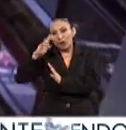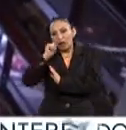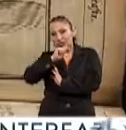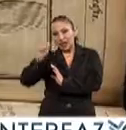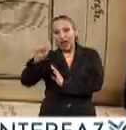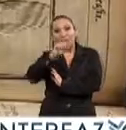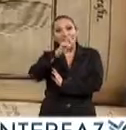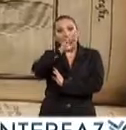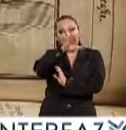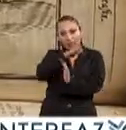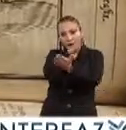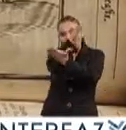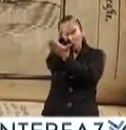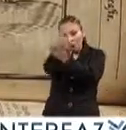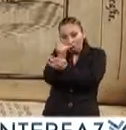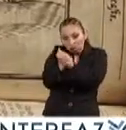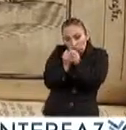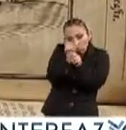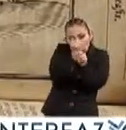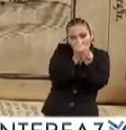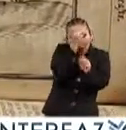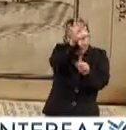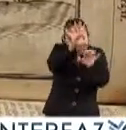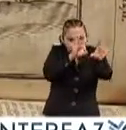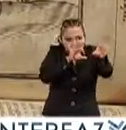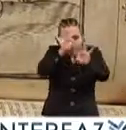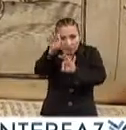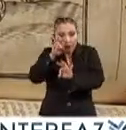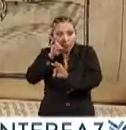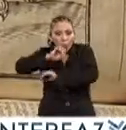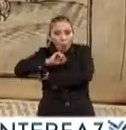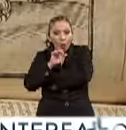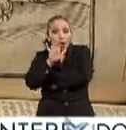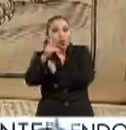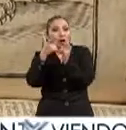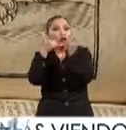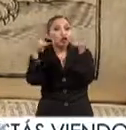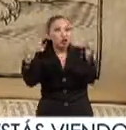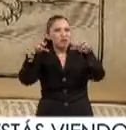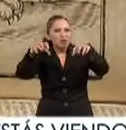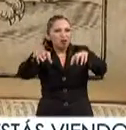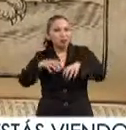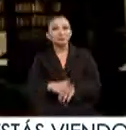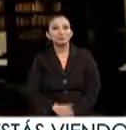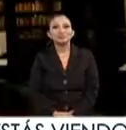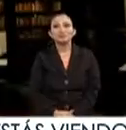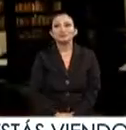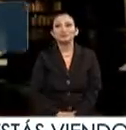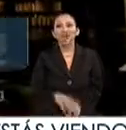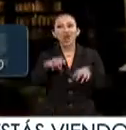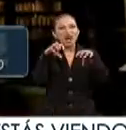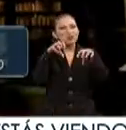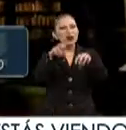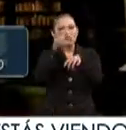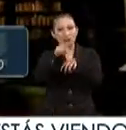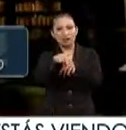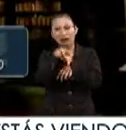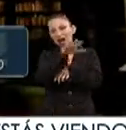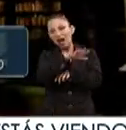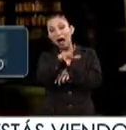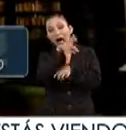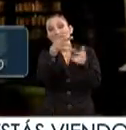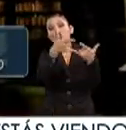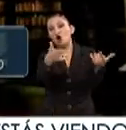David Fernández se dio a la tarea de buscar aquellos que resguardarán historias de monstruos. Los monstruos en realidad son